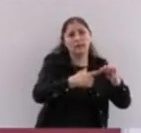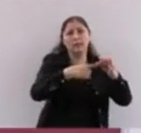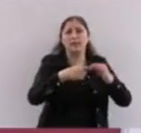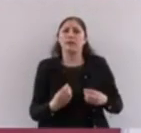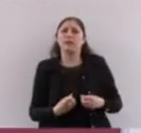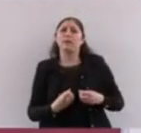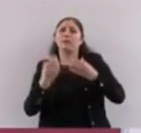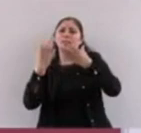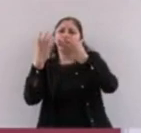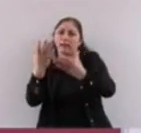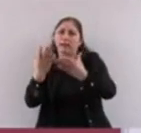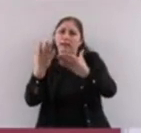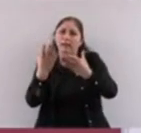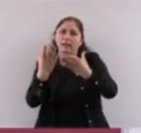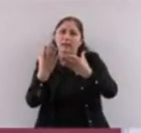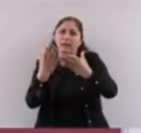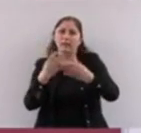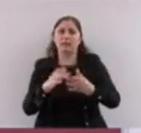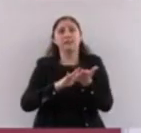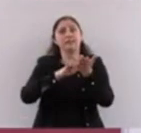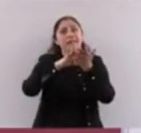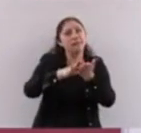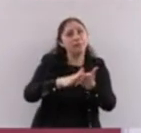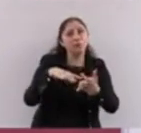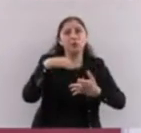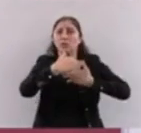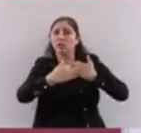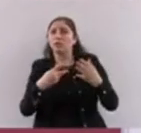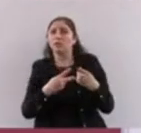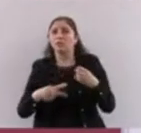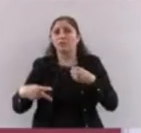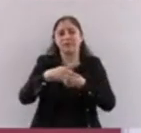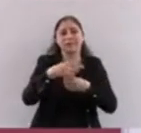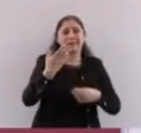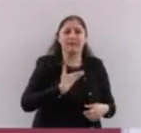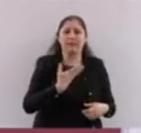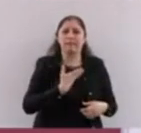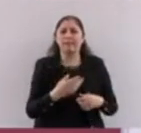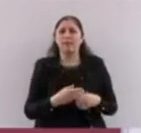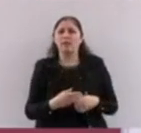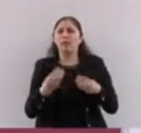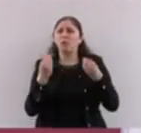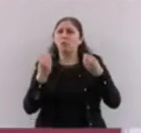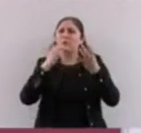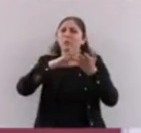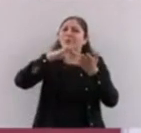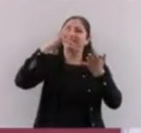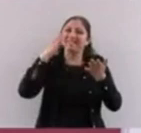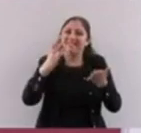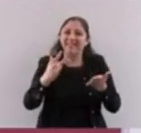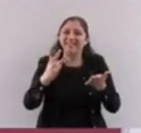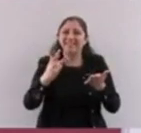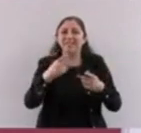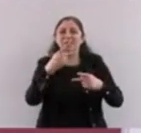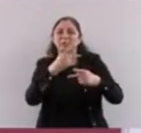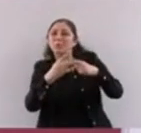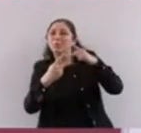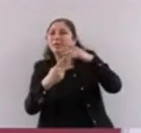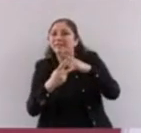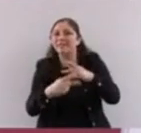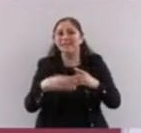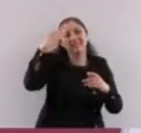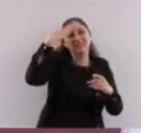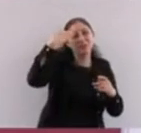hacerles llegar este reconocimiento que todo el país tiene para ustedes. Les agradecemos mucho su paciencia también.